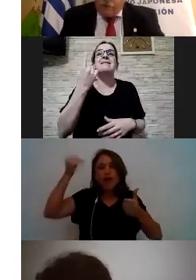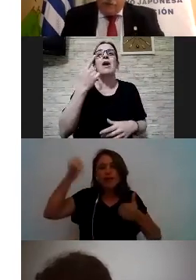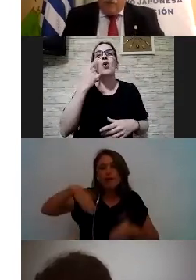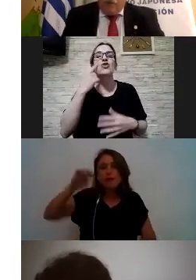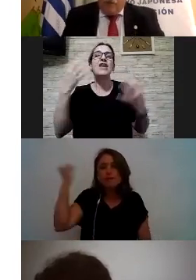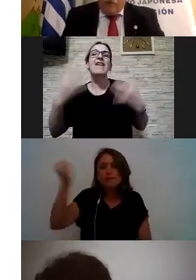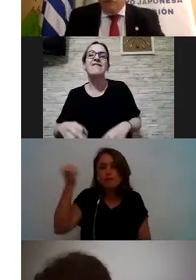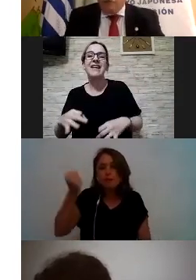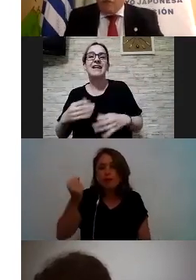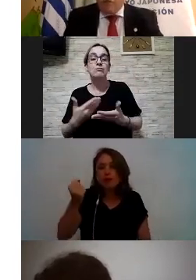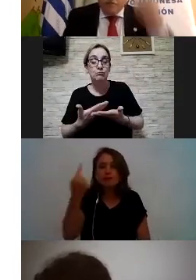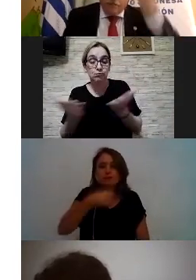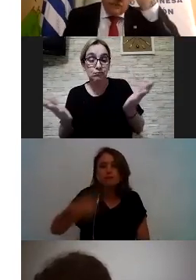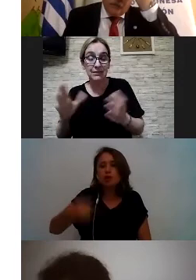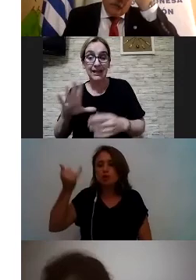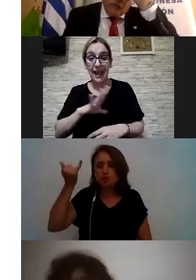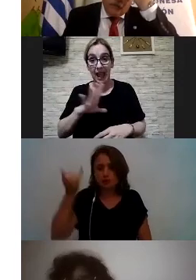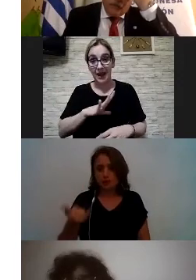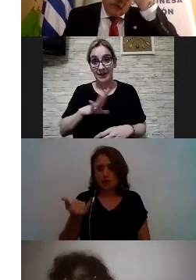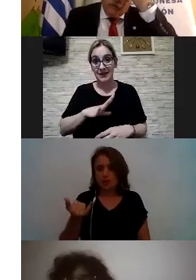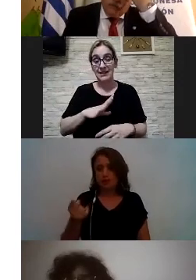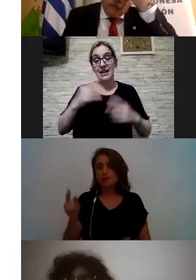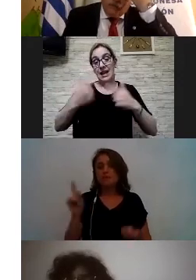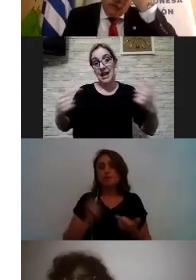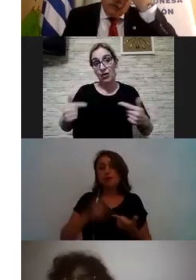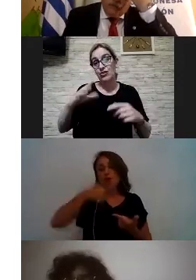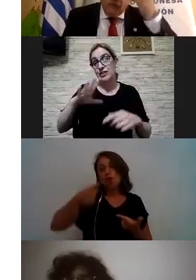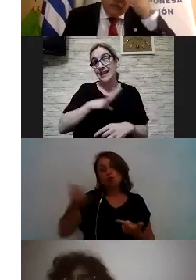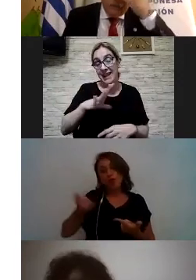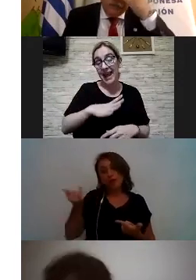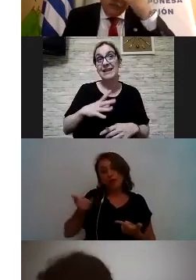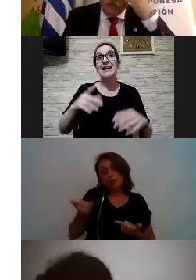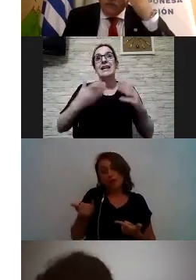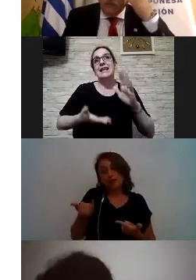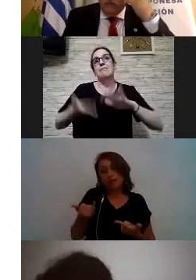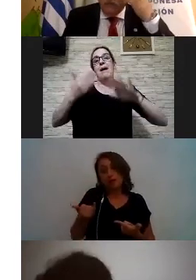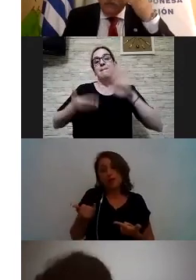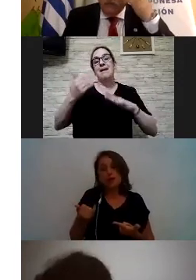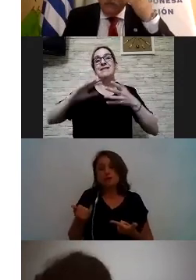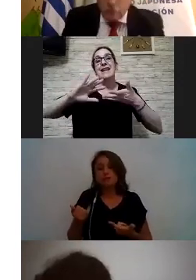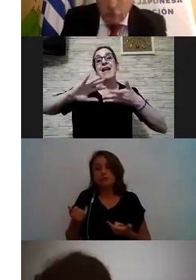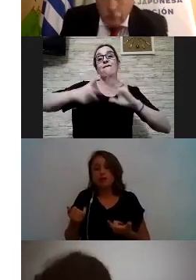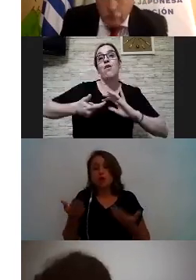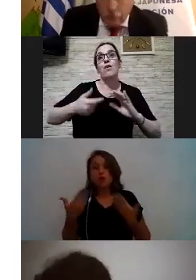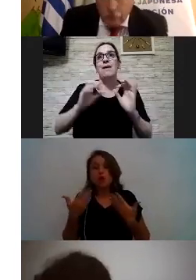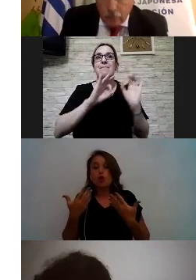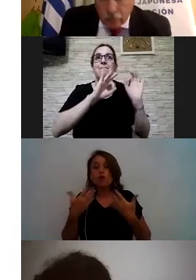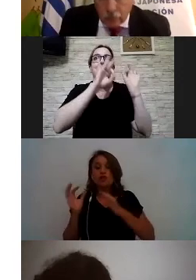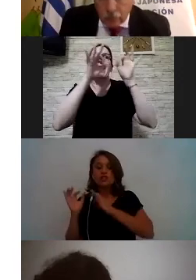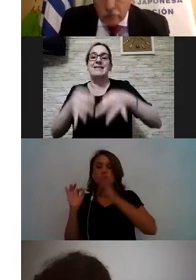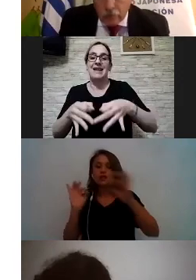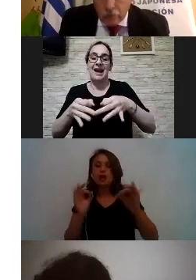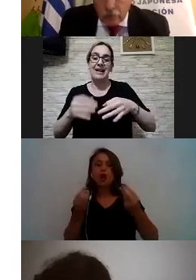disponibilidad los recursos que hay y efectivamente los medios para llegar los medios de